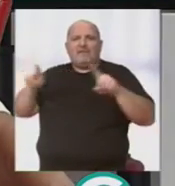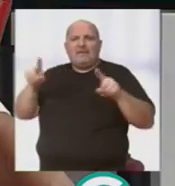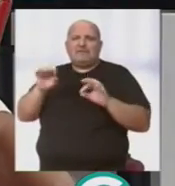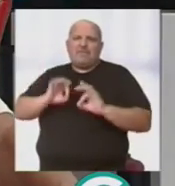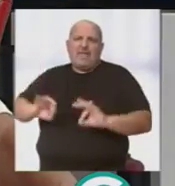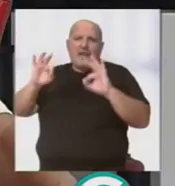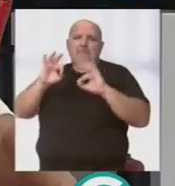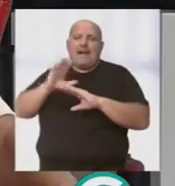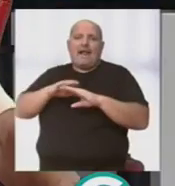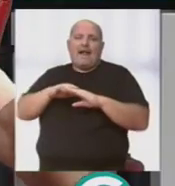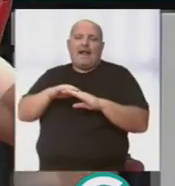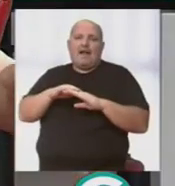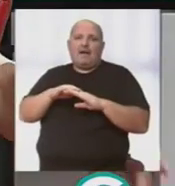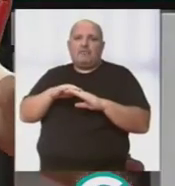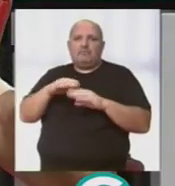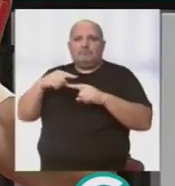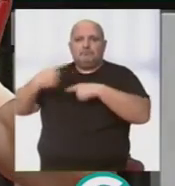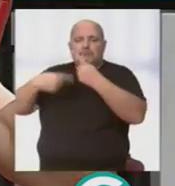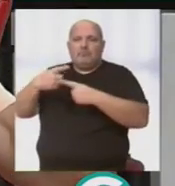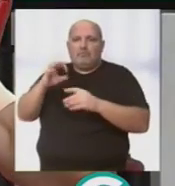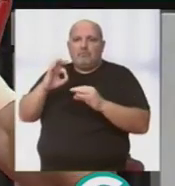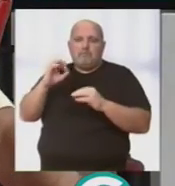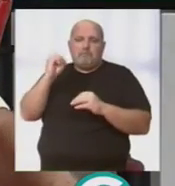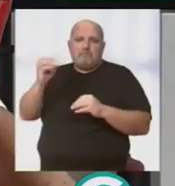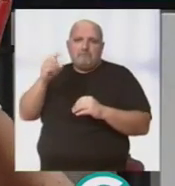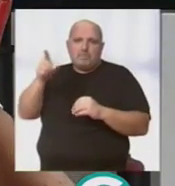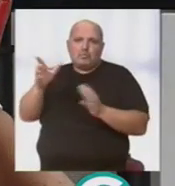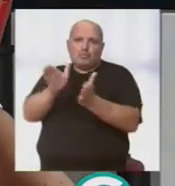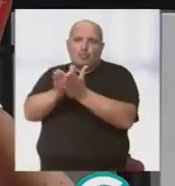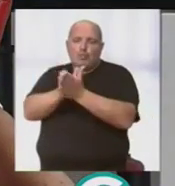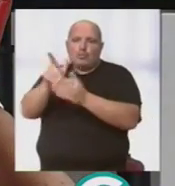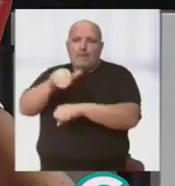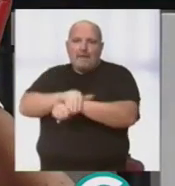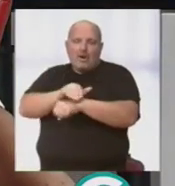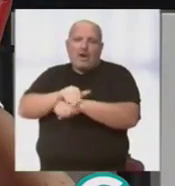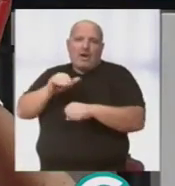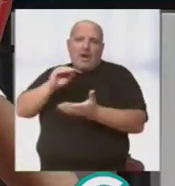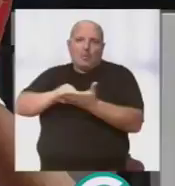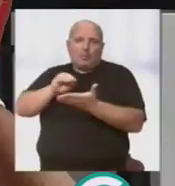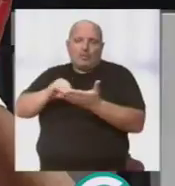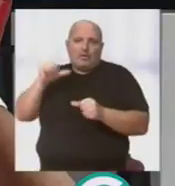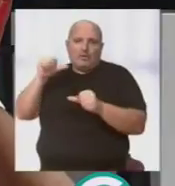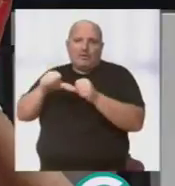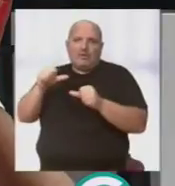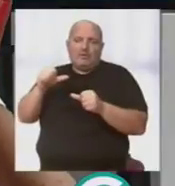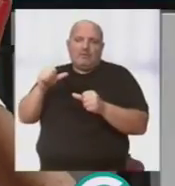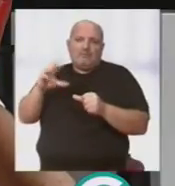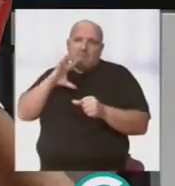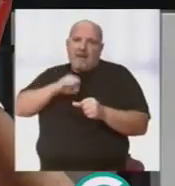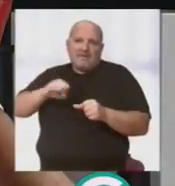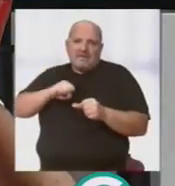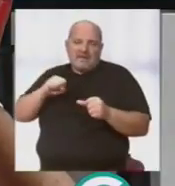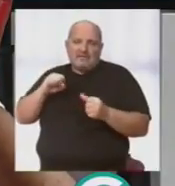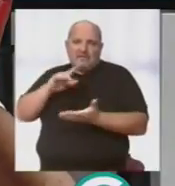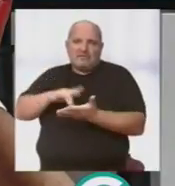especial, porque preceden del pregonero que es su compañero, su amigo y el autor de las maravillas que